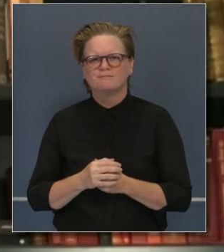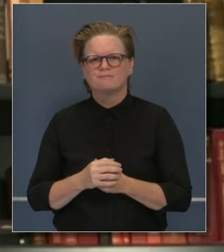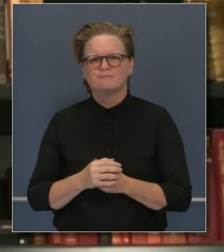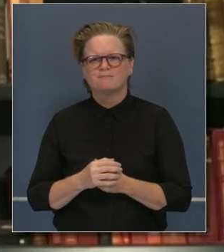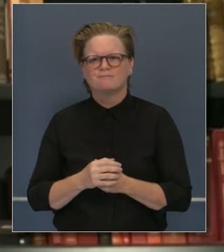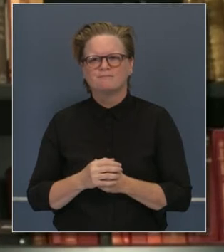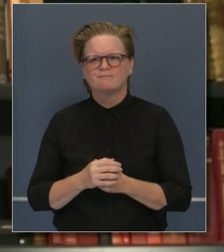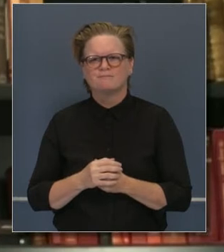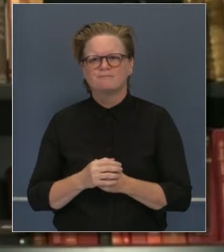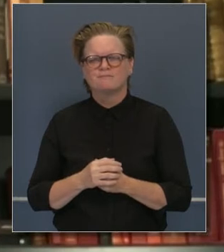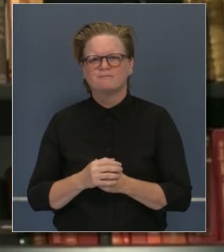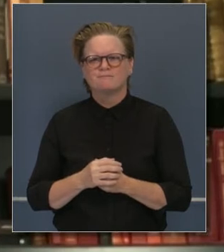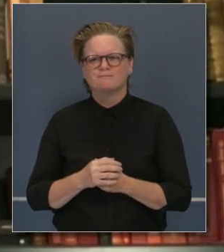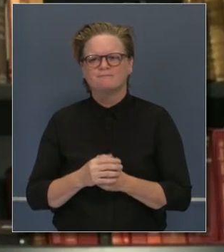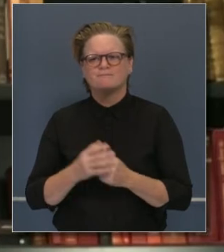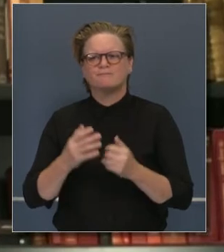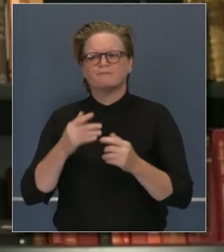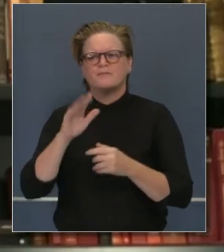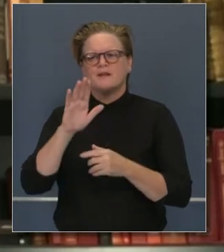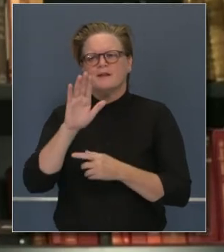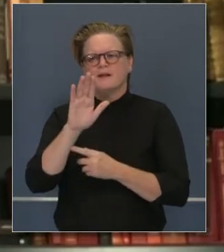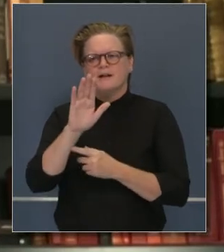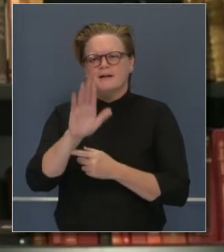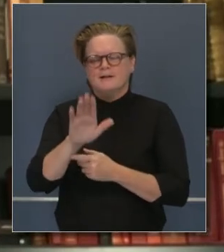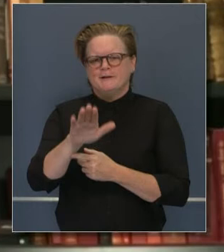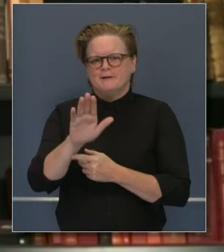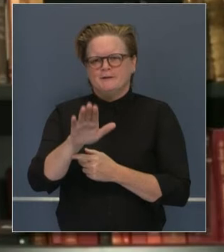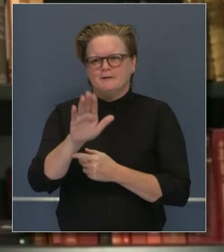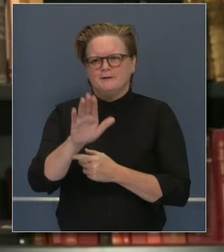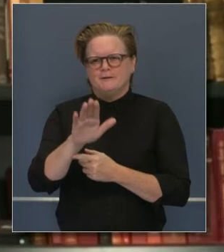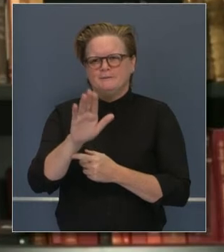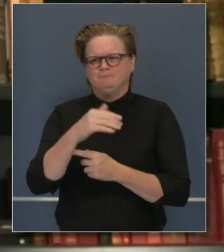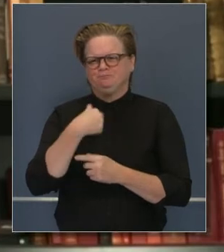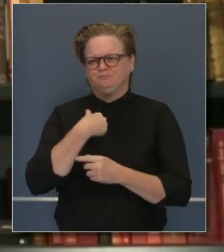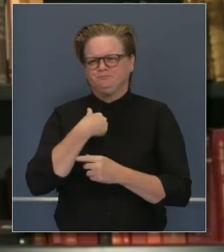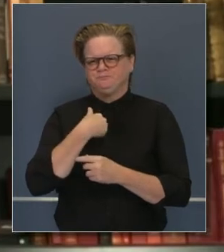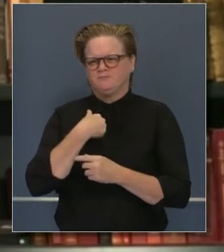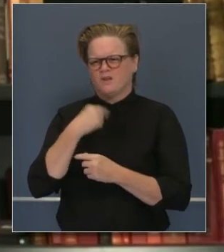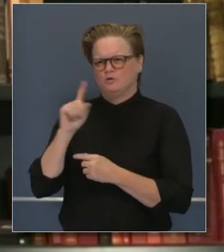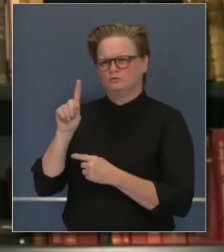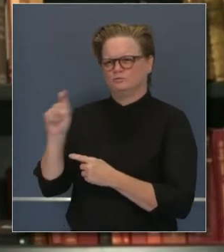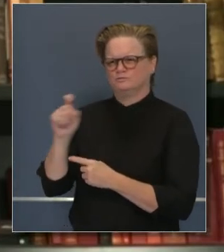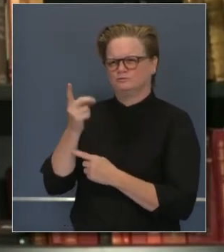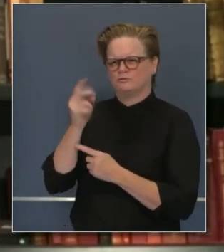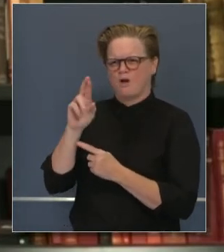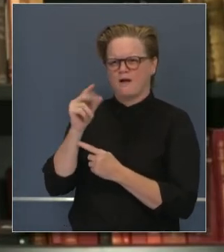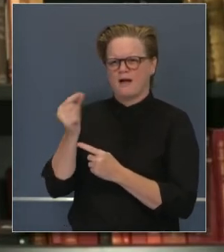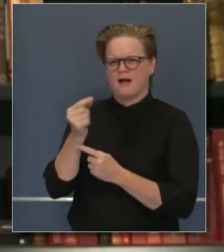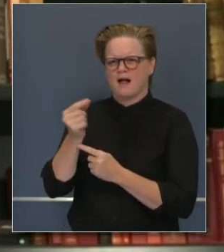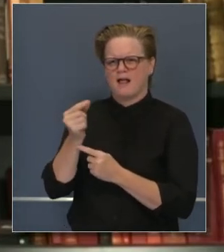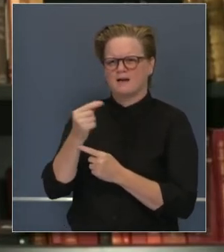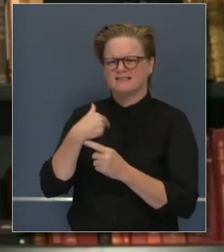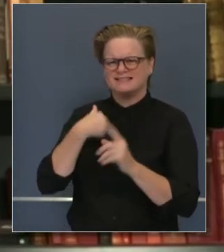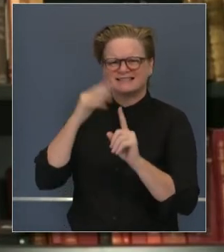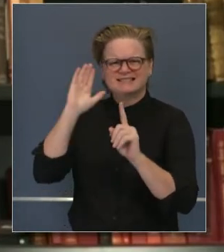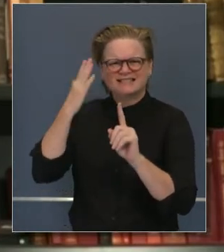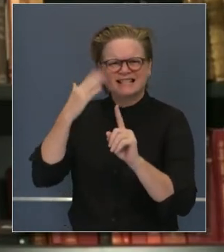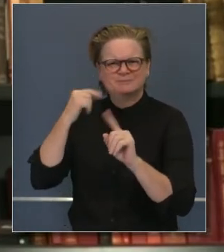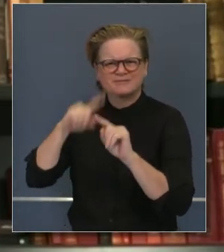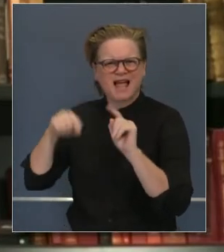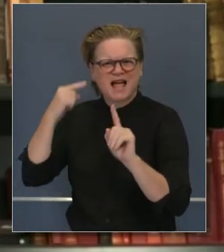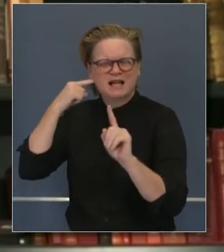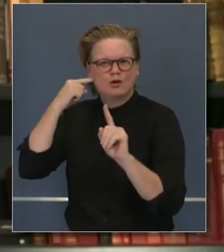Dr. Gally, tal vez yo le voy a plantear la pregunta a usted, ya que tenemos este problema